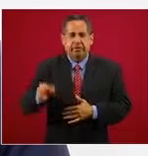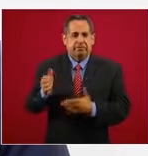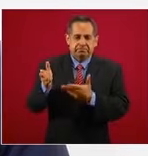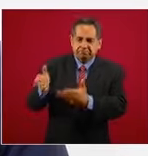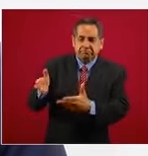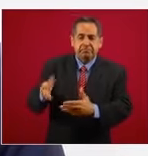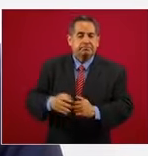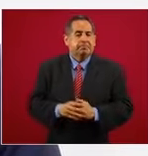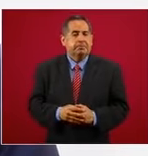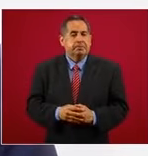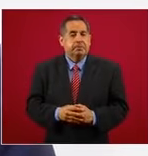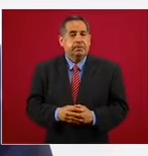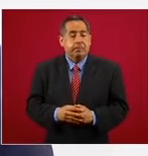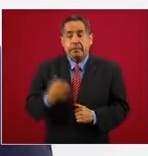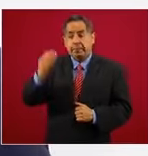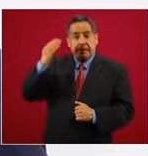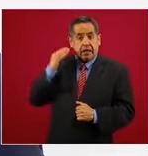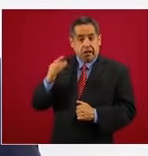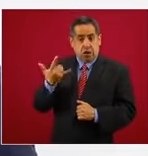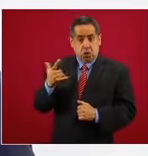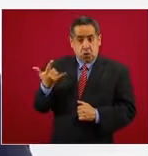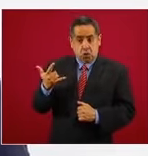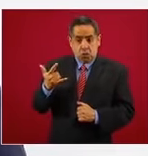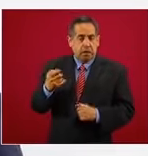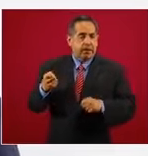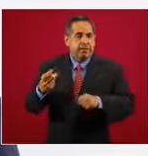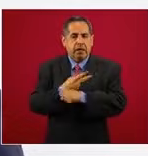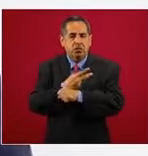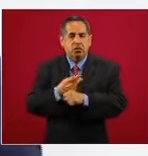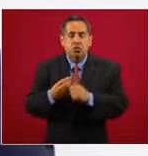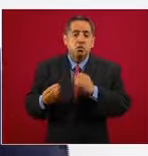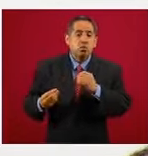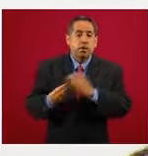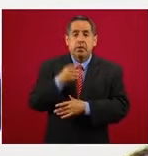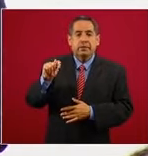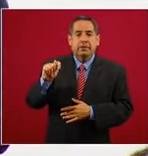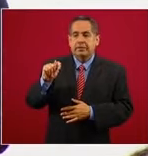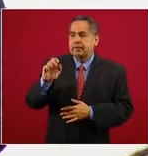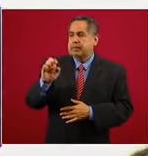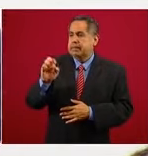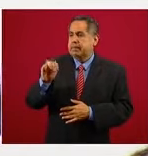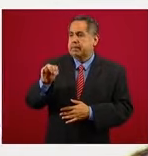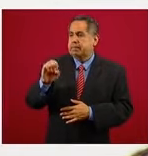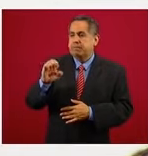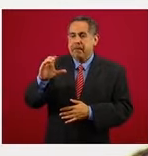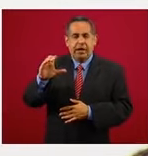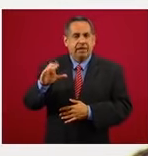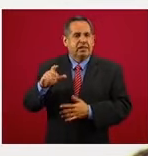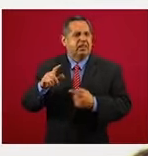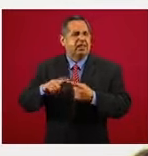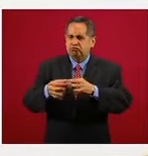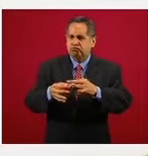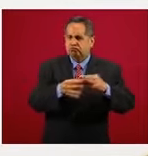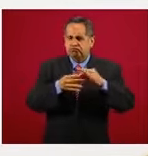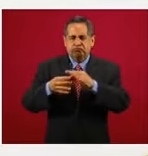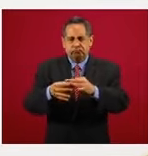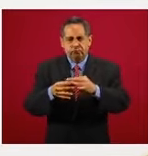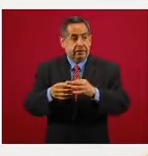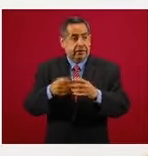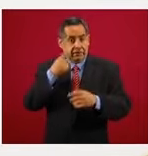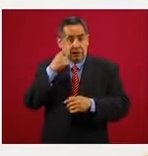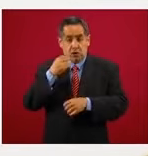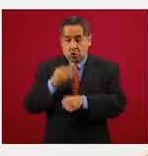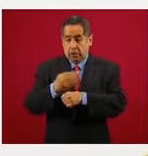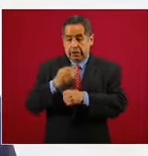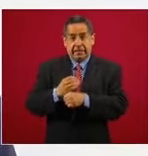Desde julio pasado entró en vigor el nuevo tratado comercial con Canadá y Estados Unidos. El acuerdo